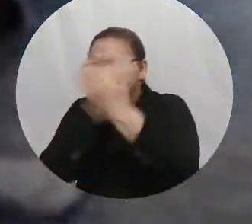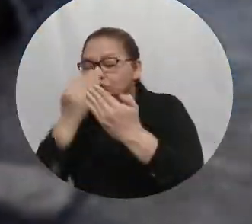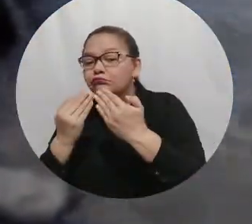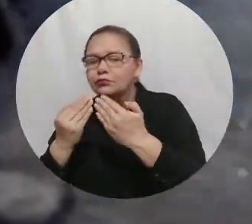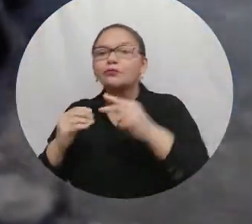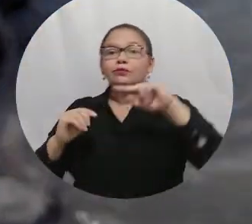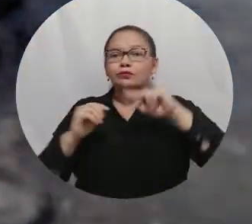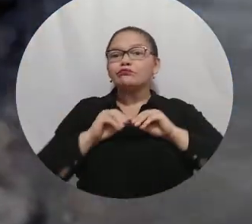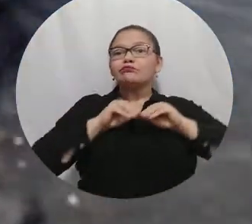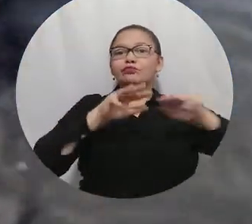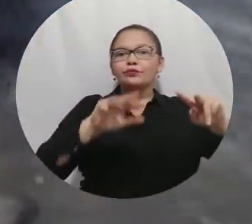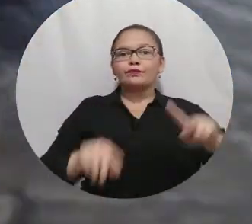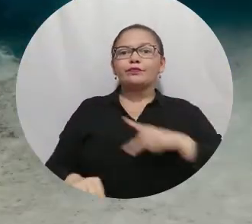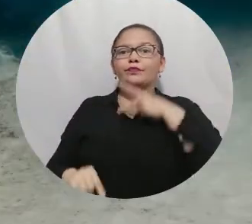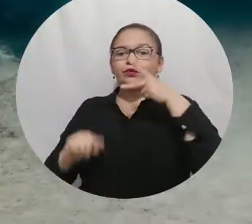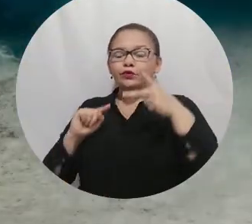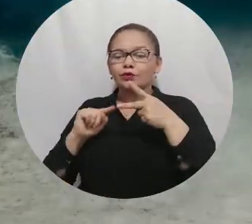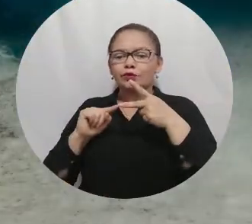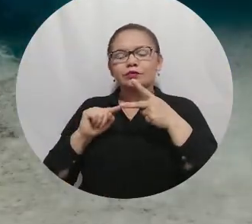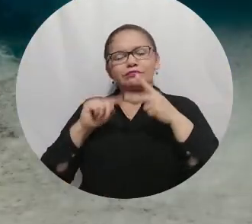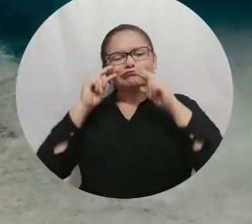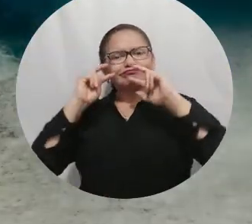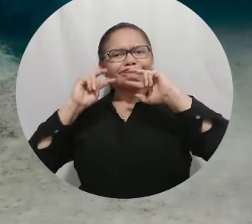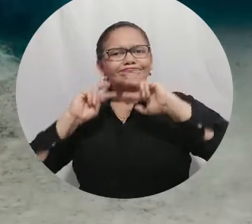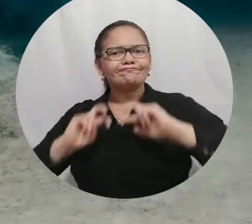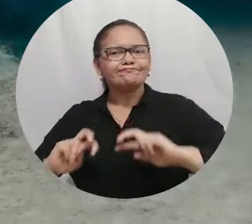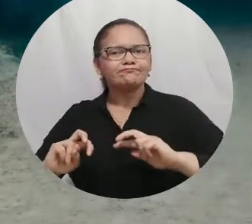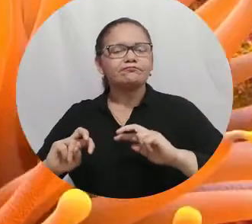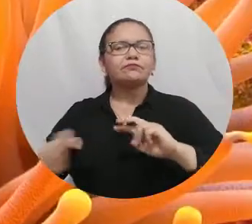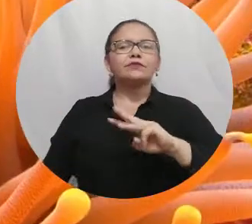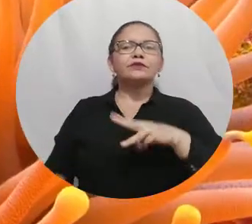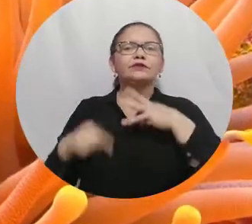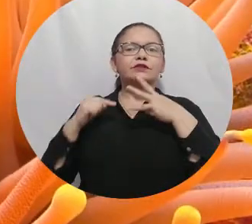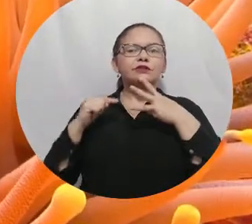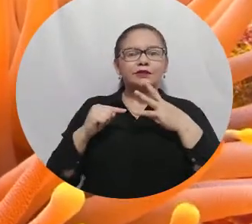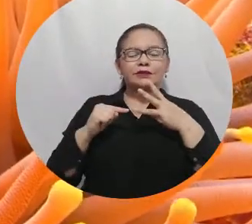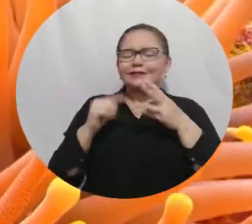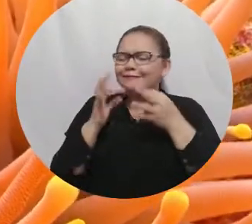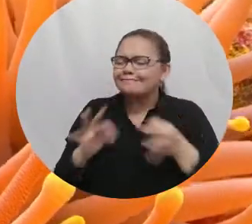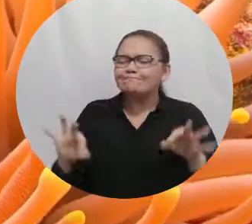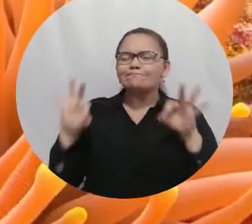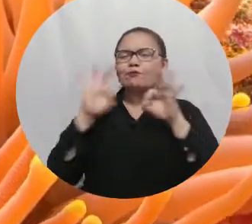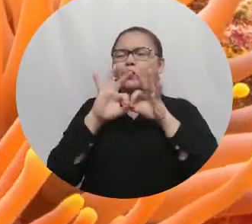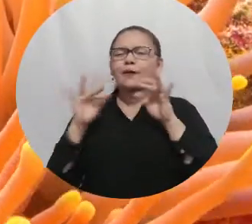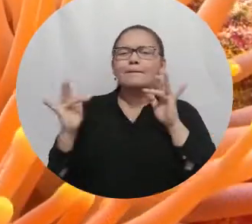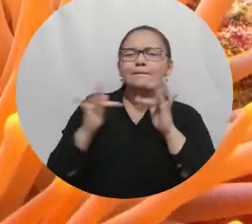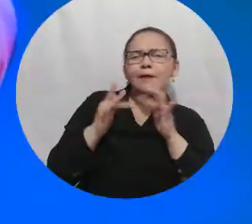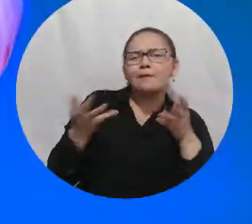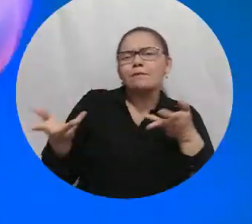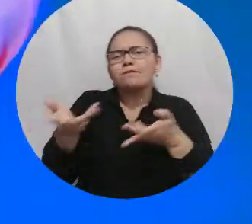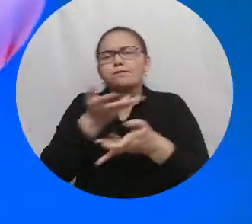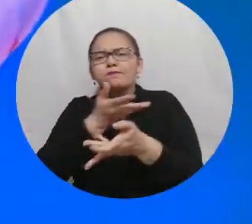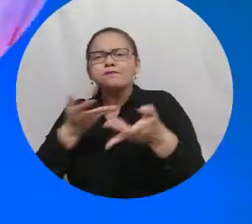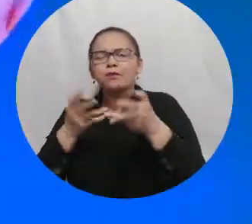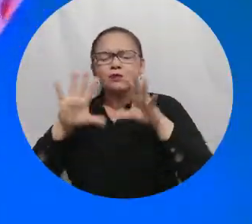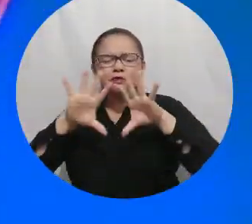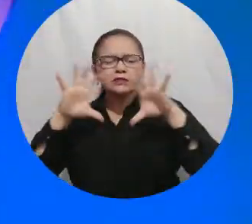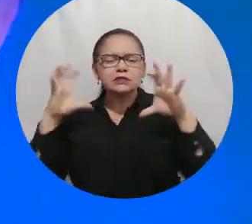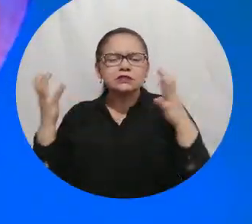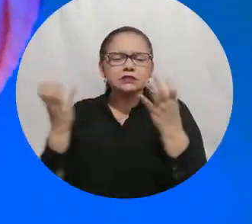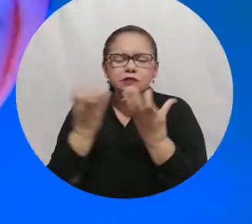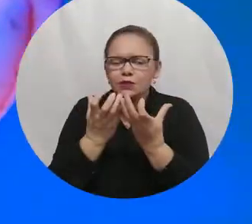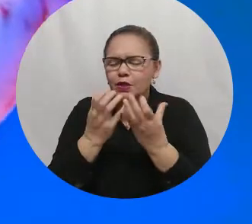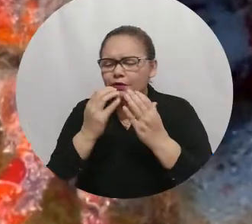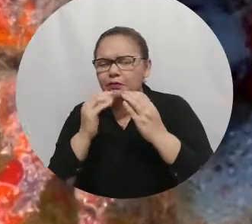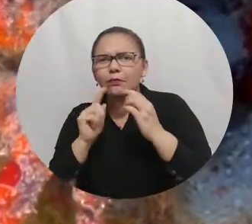conocimiento en torno al área. El segundo objetivo es en torno a la investigación. Y el tercero es el desarrollo de la